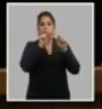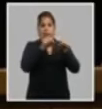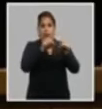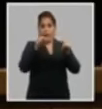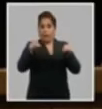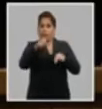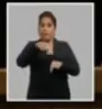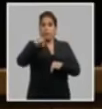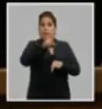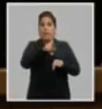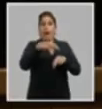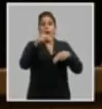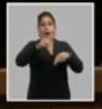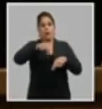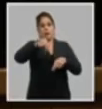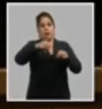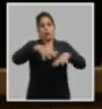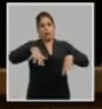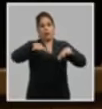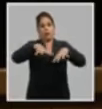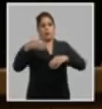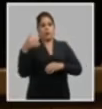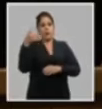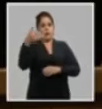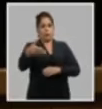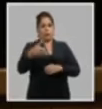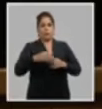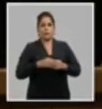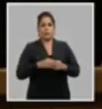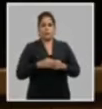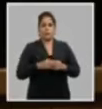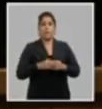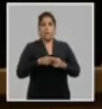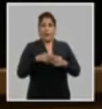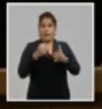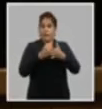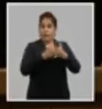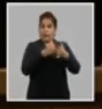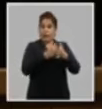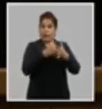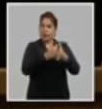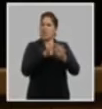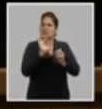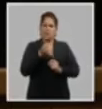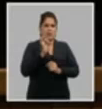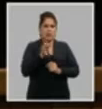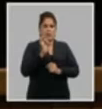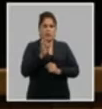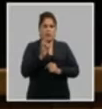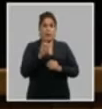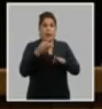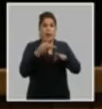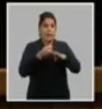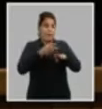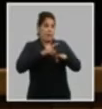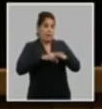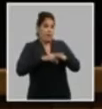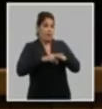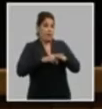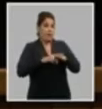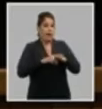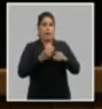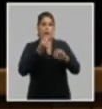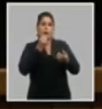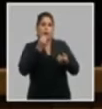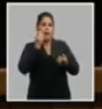corresponden en las actuales y futuras circunstancias enfrentar de manera sistemática y previsora la subversión